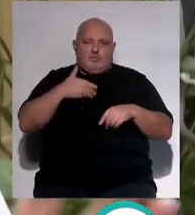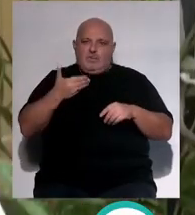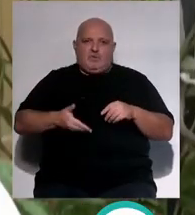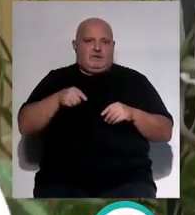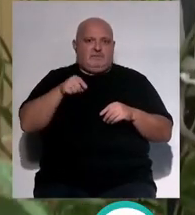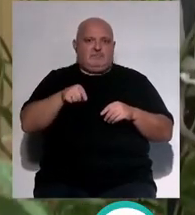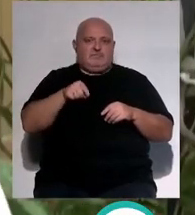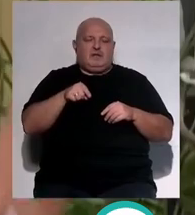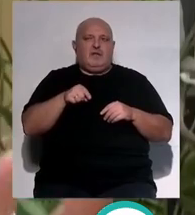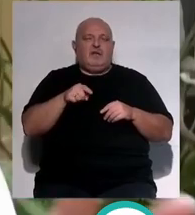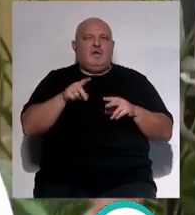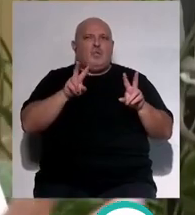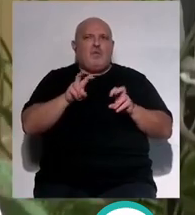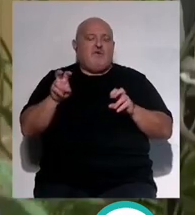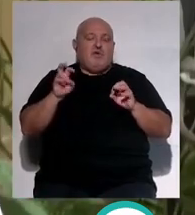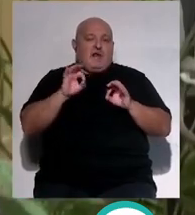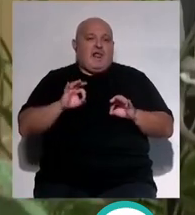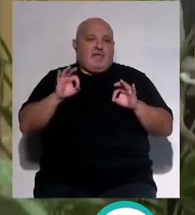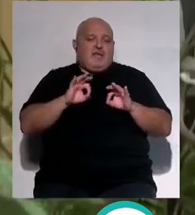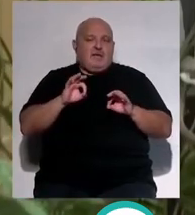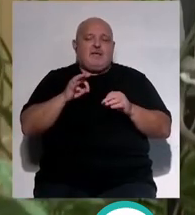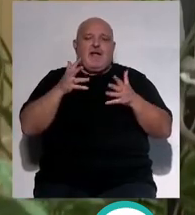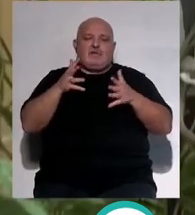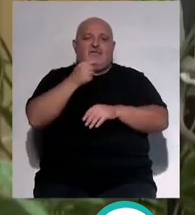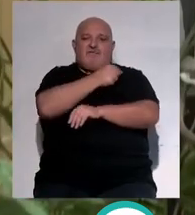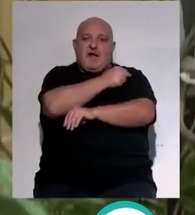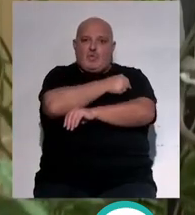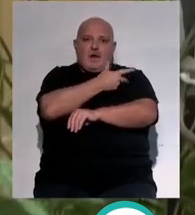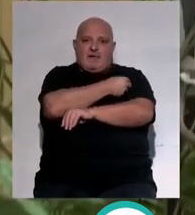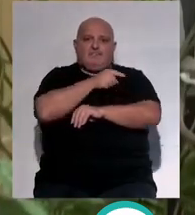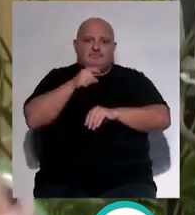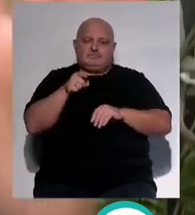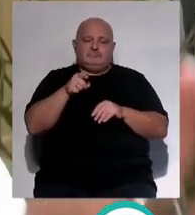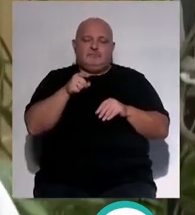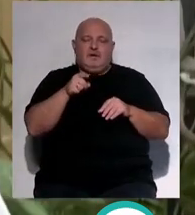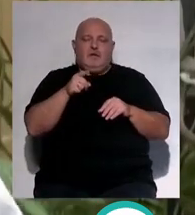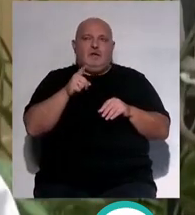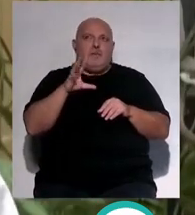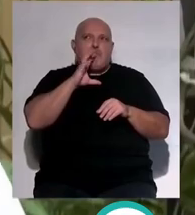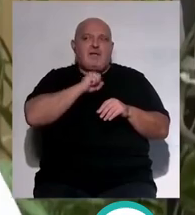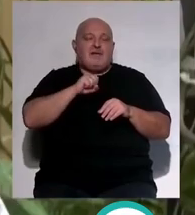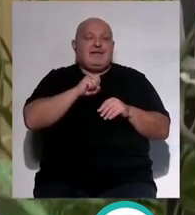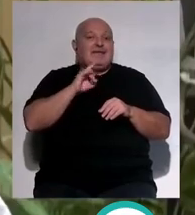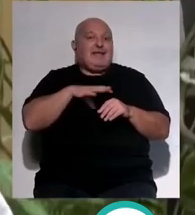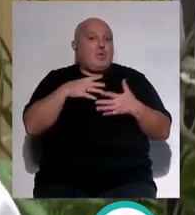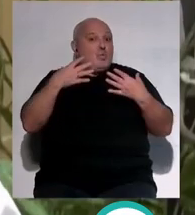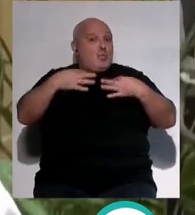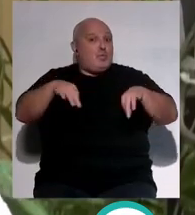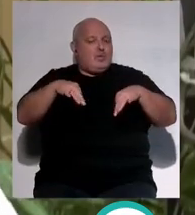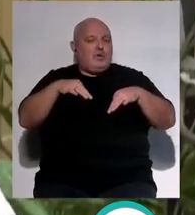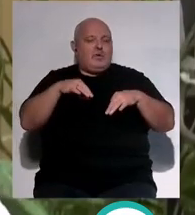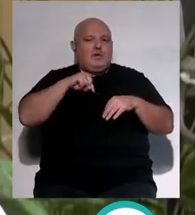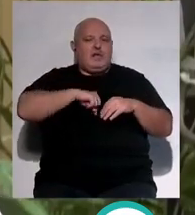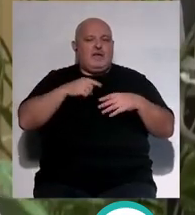medidas no hay nada nuevo por desgracia más que las vacunas y no hay nada maravilloso como es hacer un